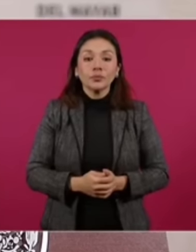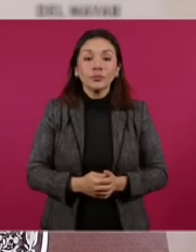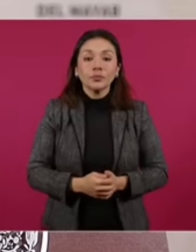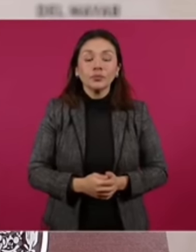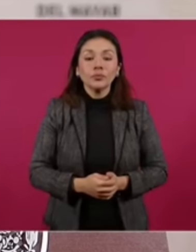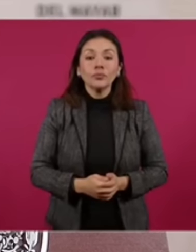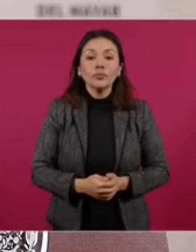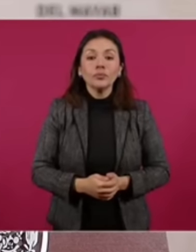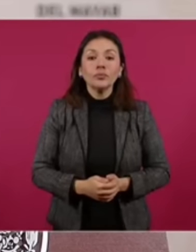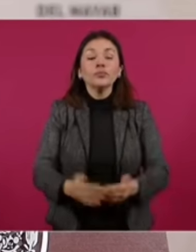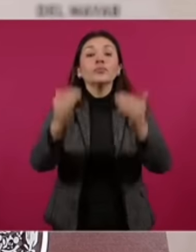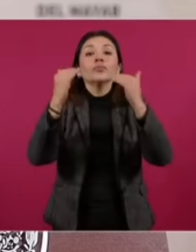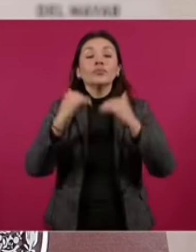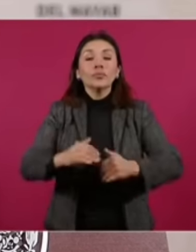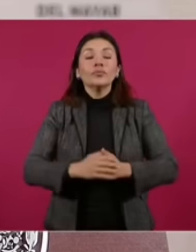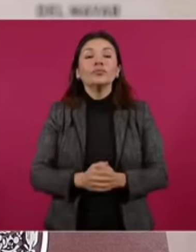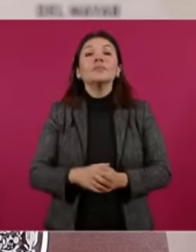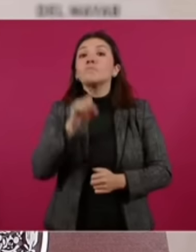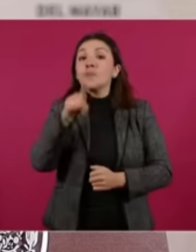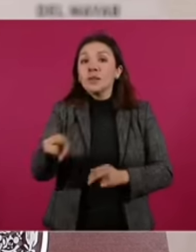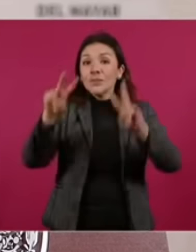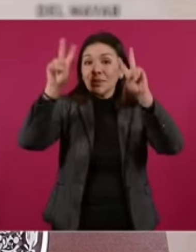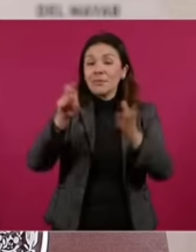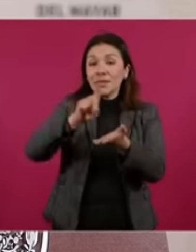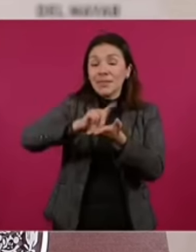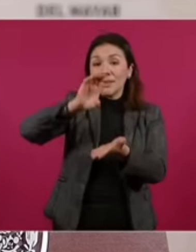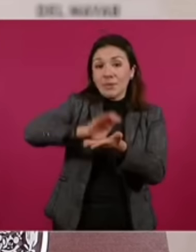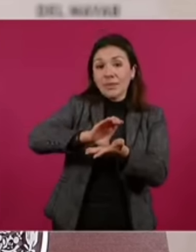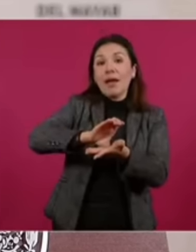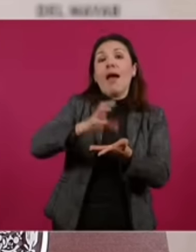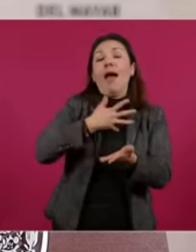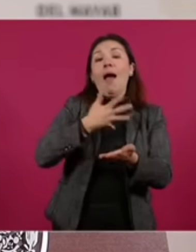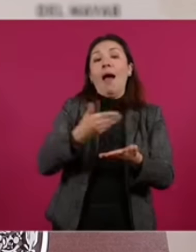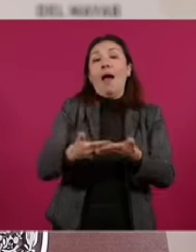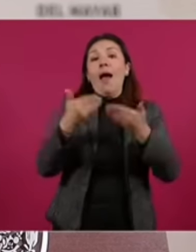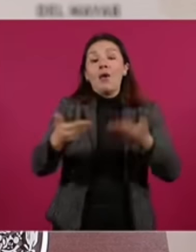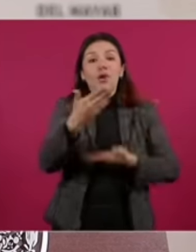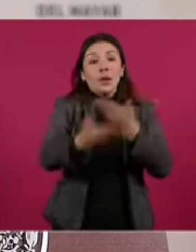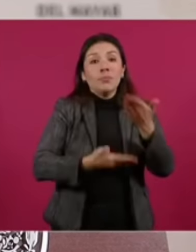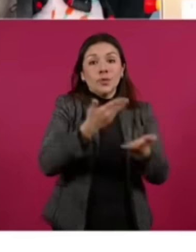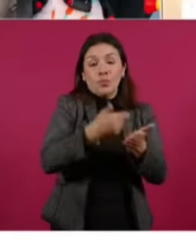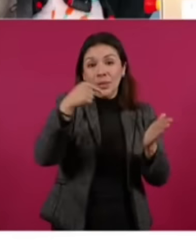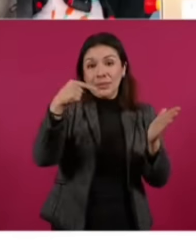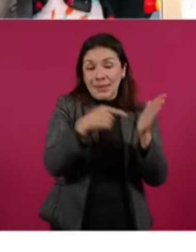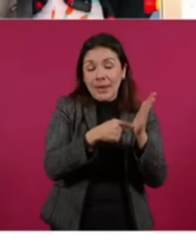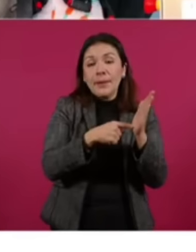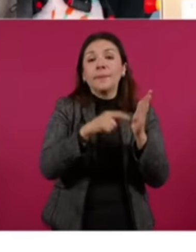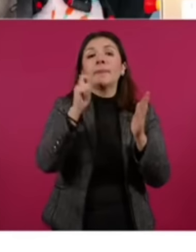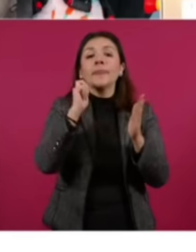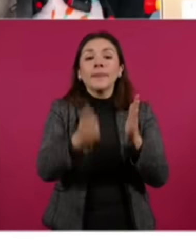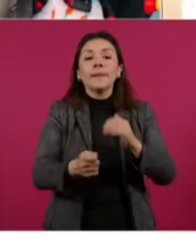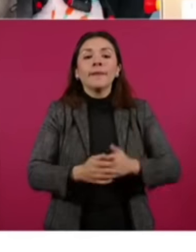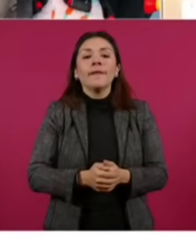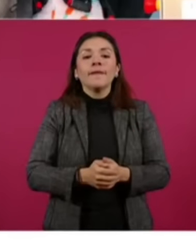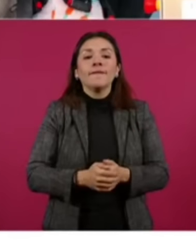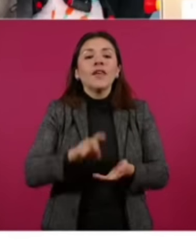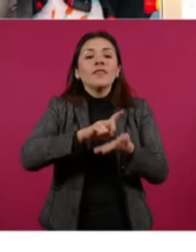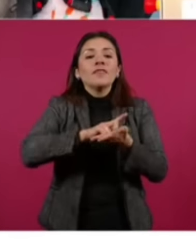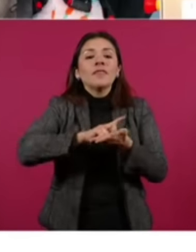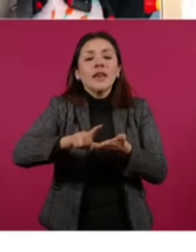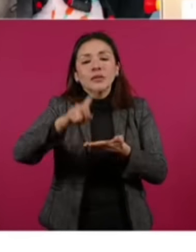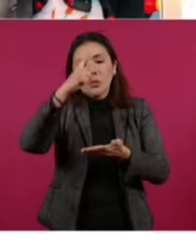Y también en materia de discapacidad, se establece en esta propuesta de reforma constitucional el derecho a la